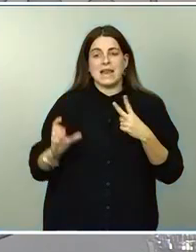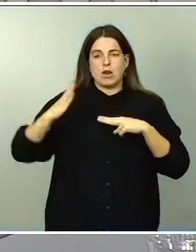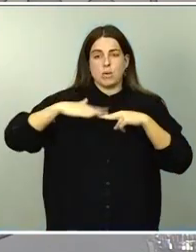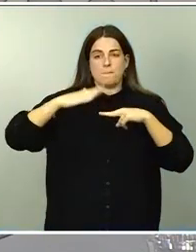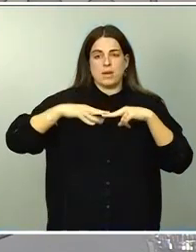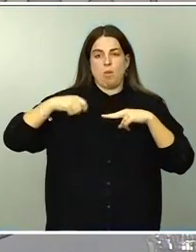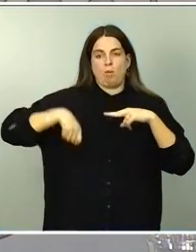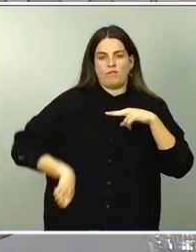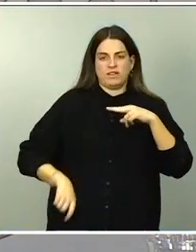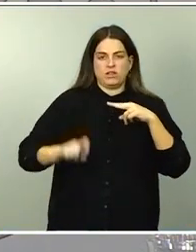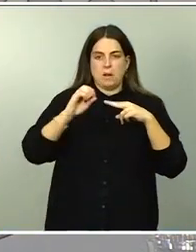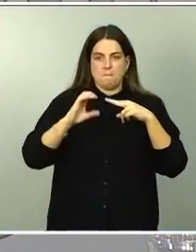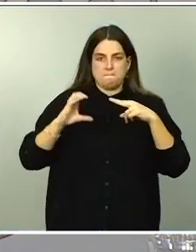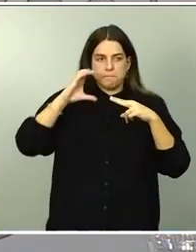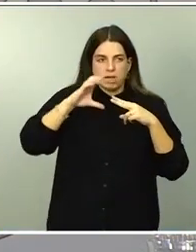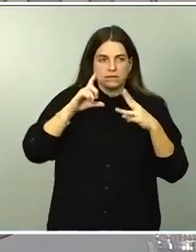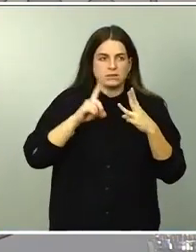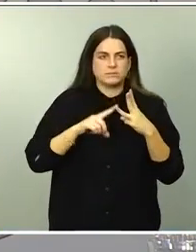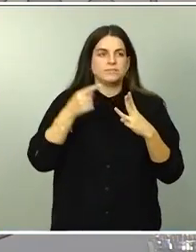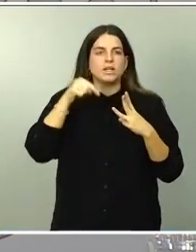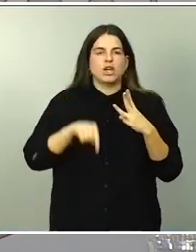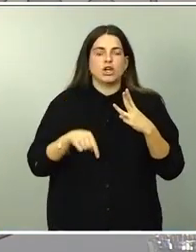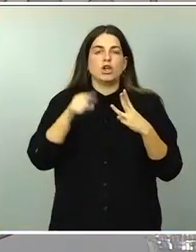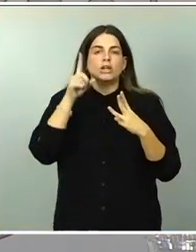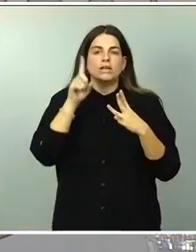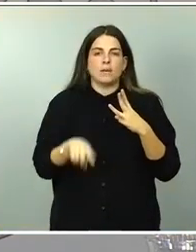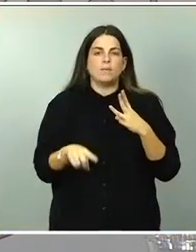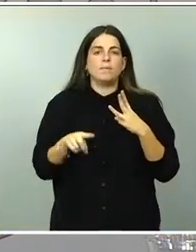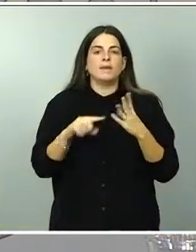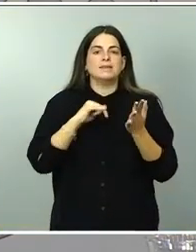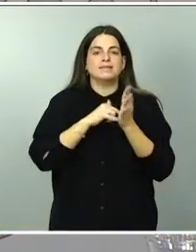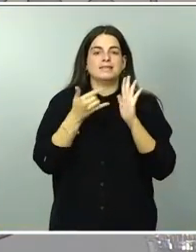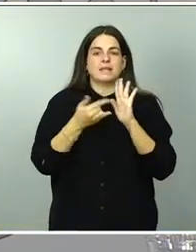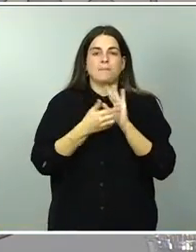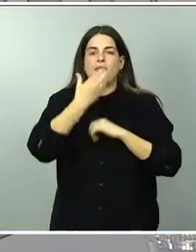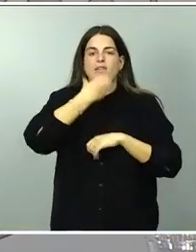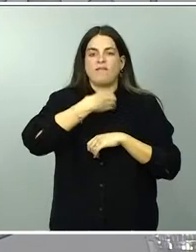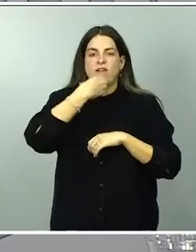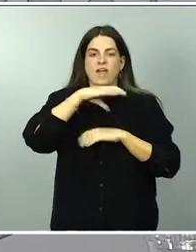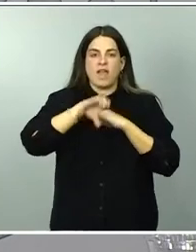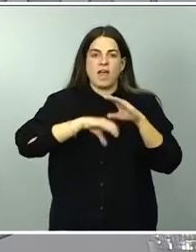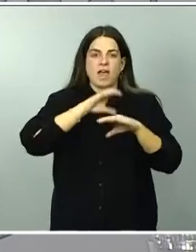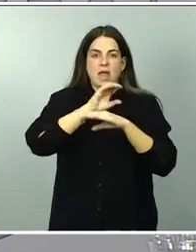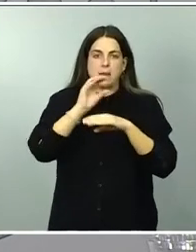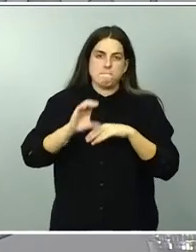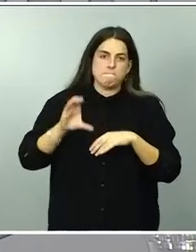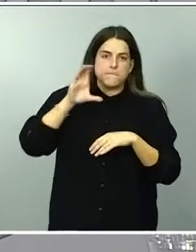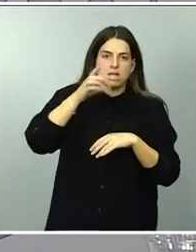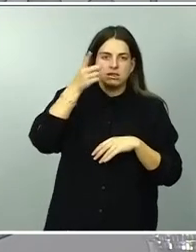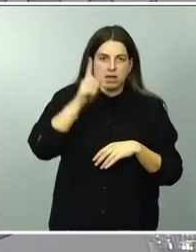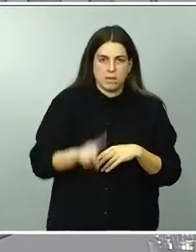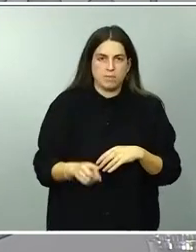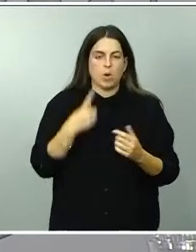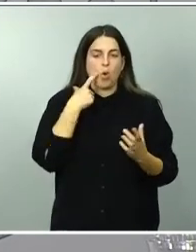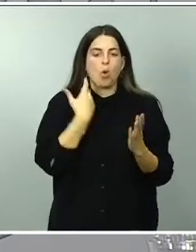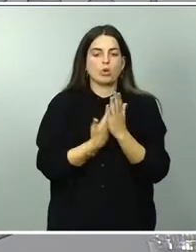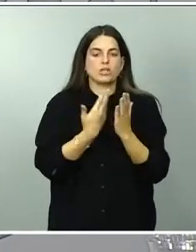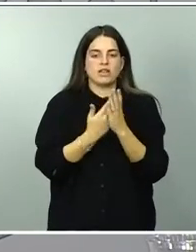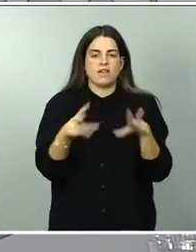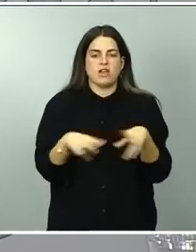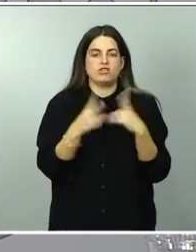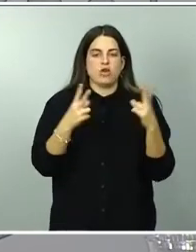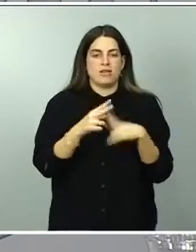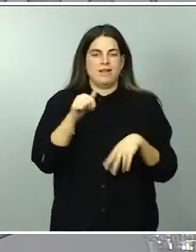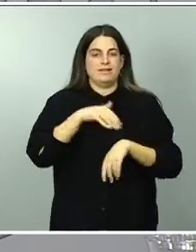hoy, también a una subida histórica en el sistema de becas de nuestro país. Justicia social, la que practica este Gobierno, que no